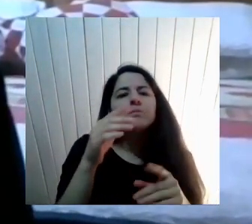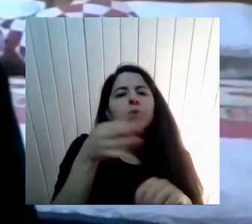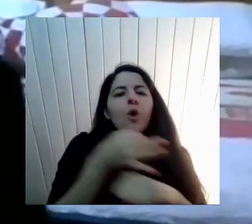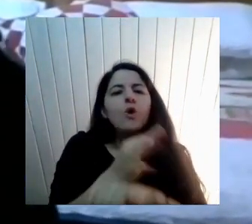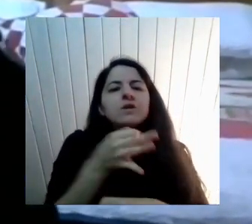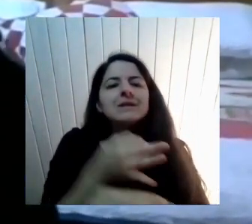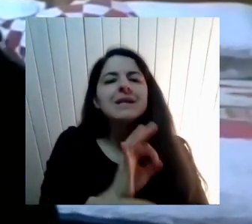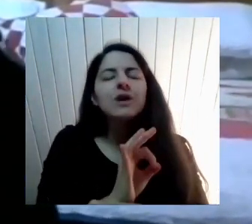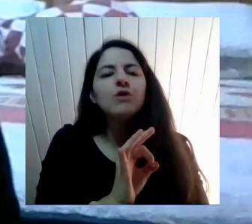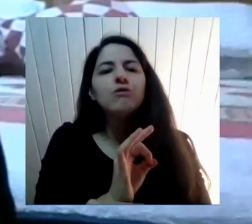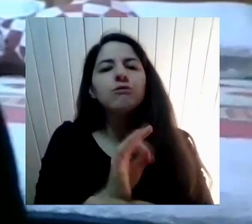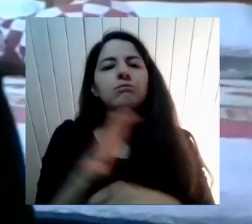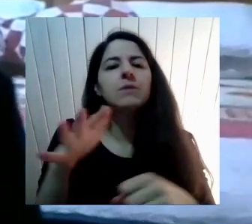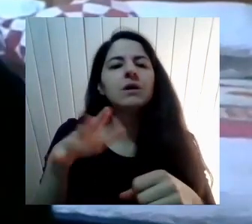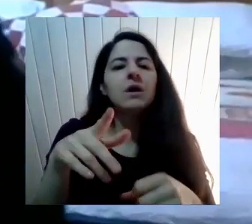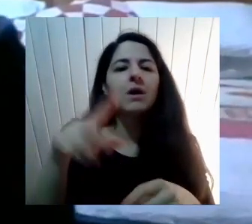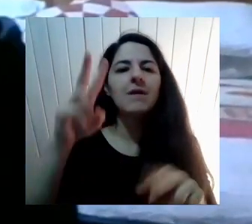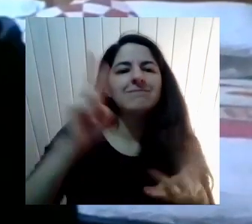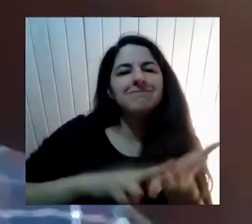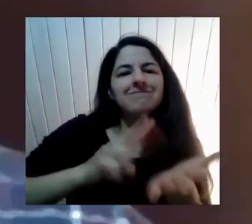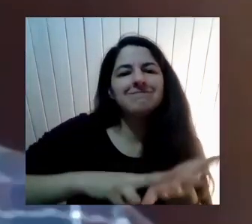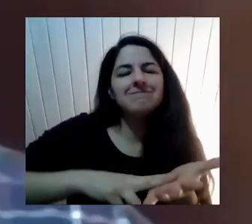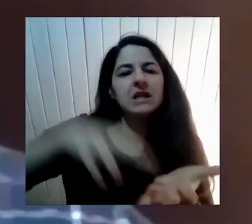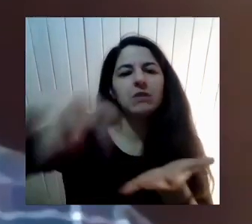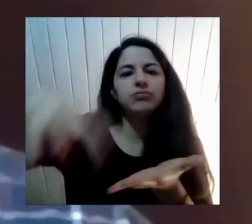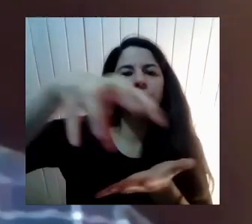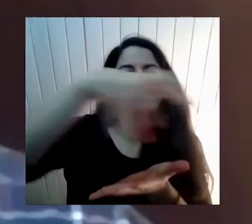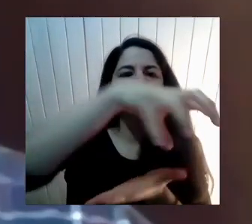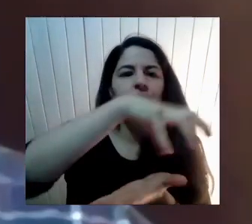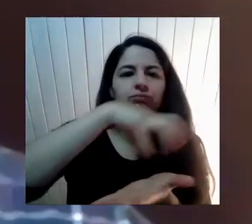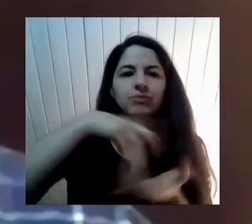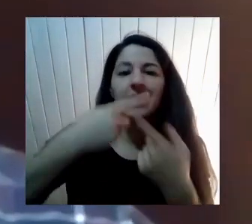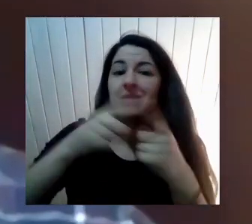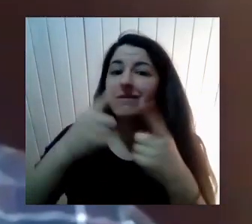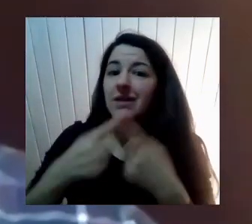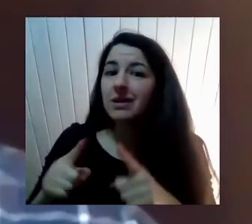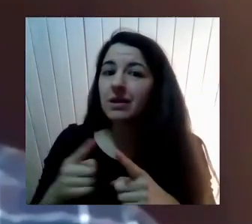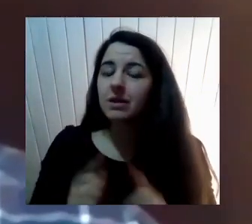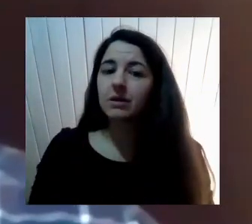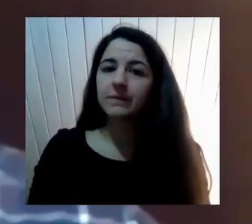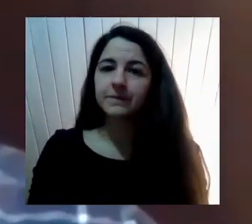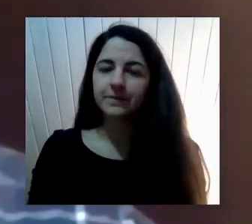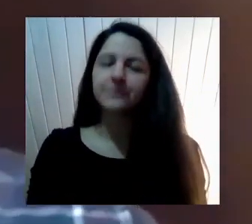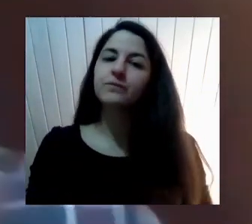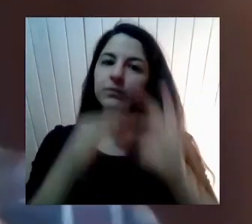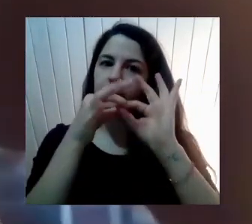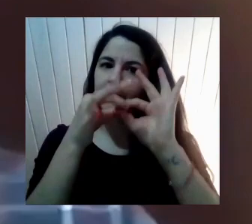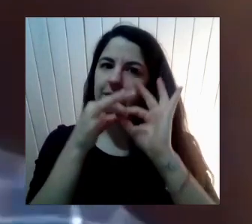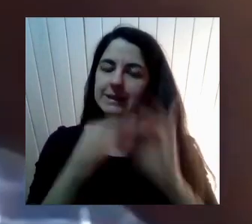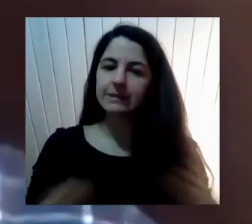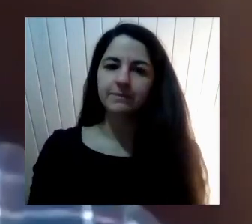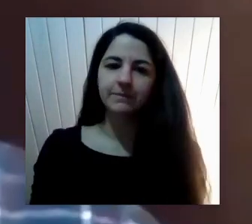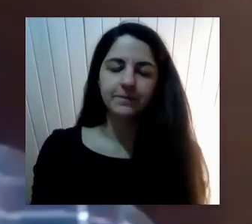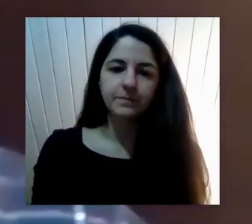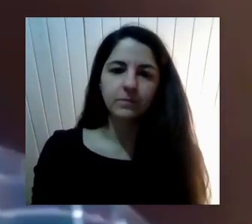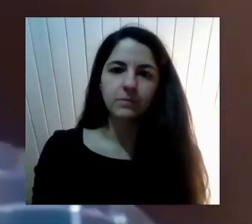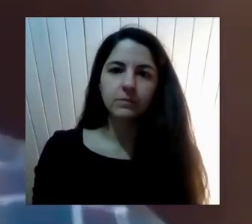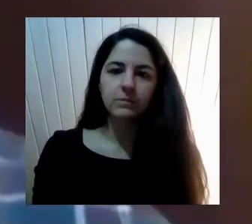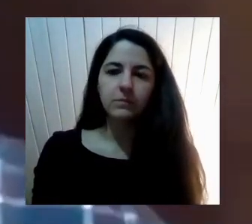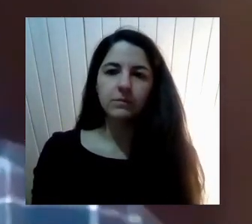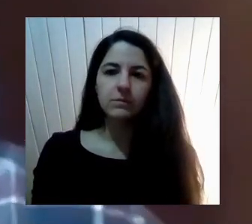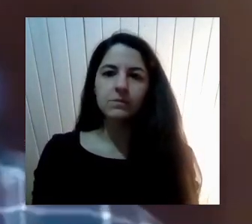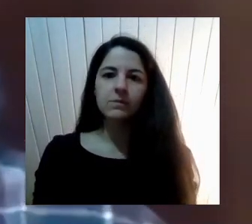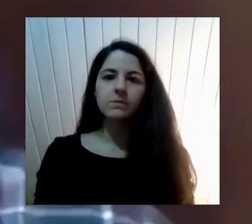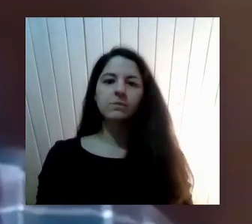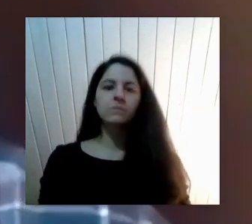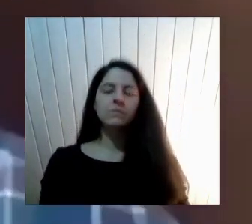señala Gracias Muchas gracias Muchas gracias Mayra Vamos con la La profe online Y luego Pasamos